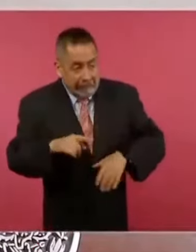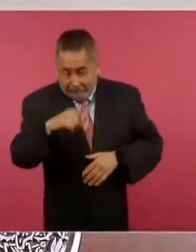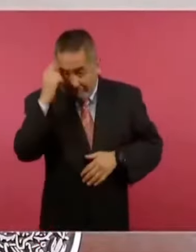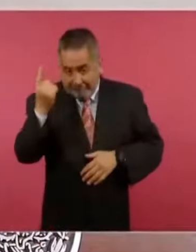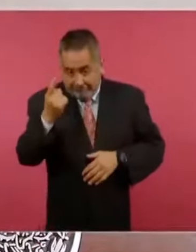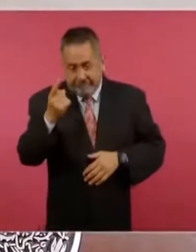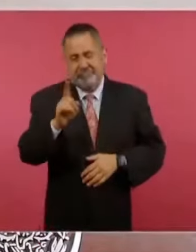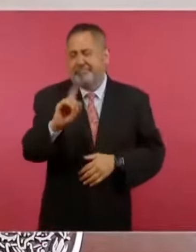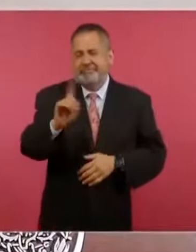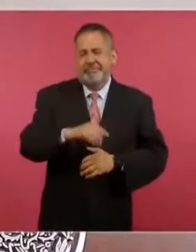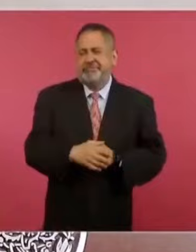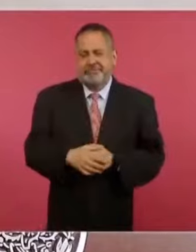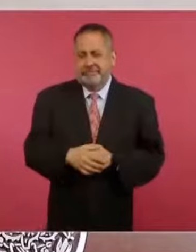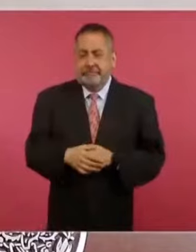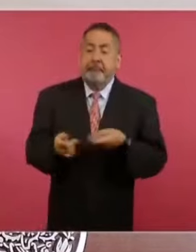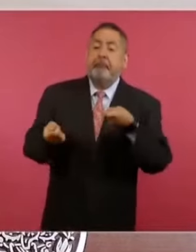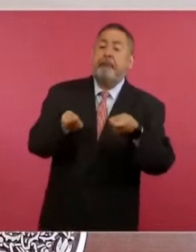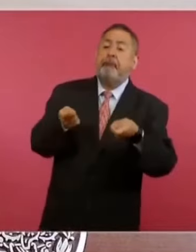manipularlo.